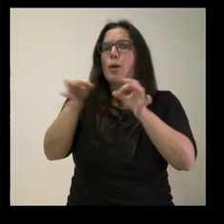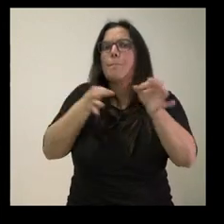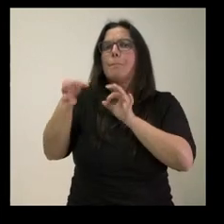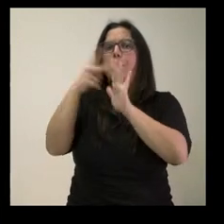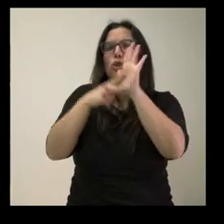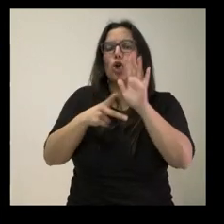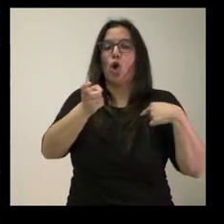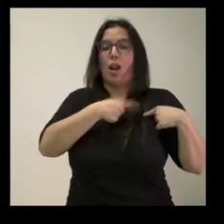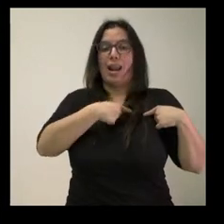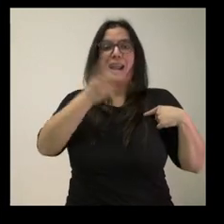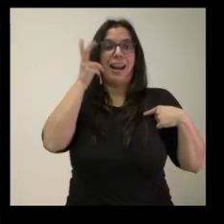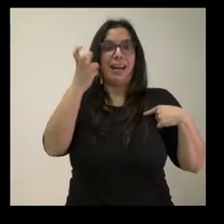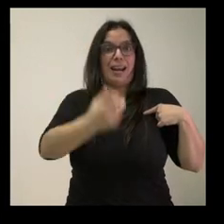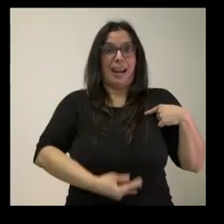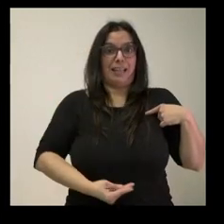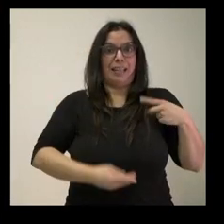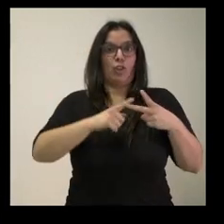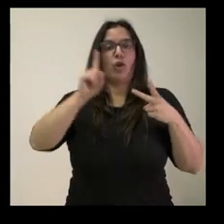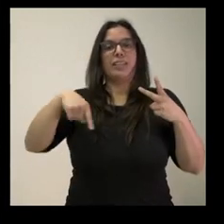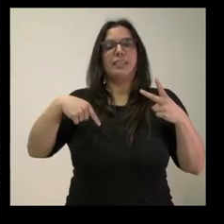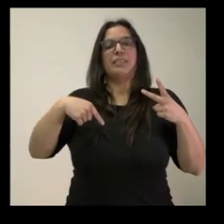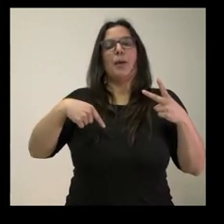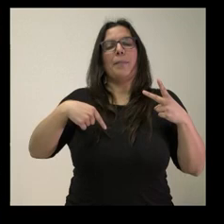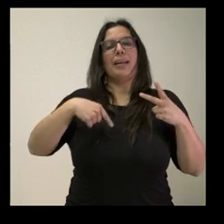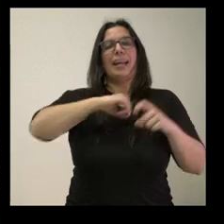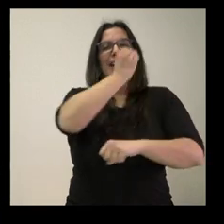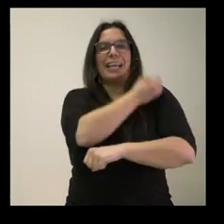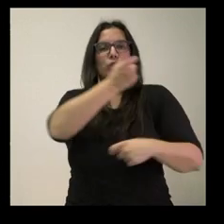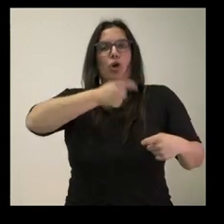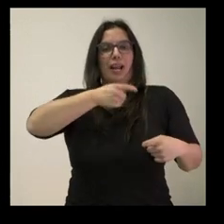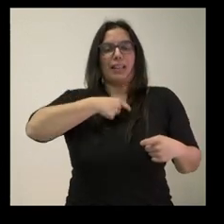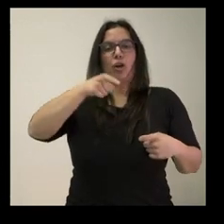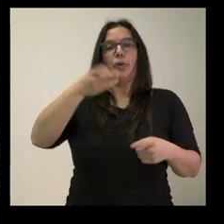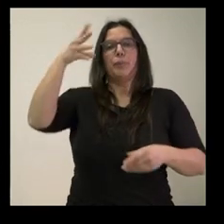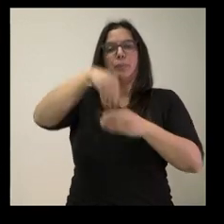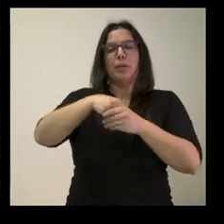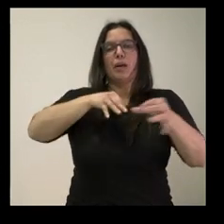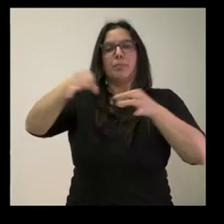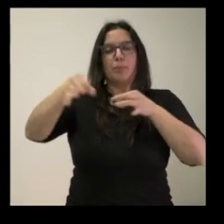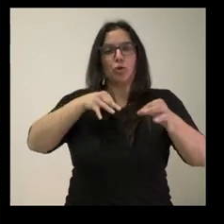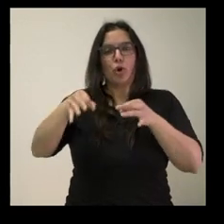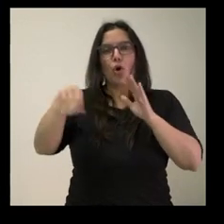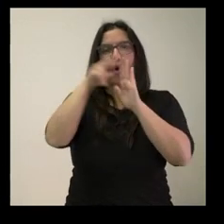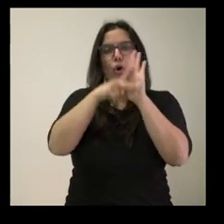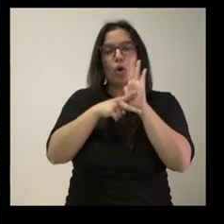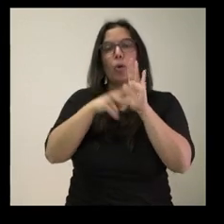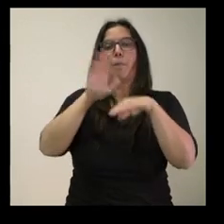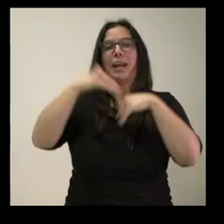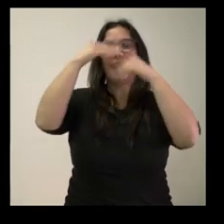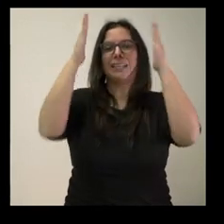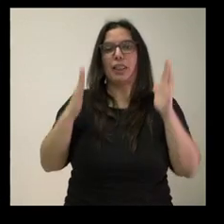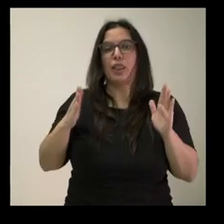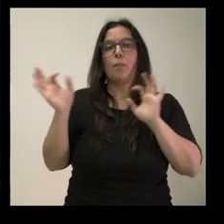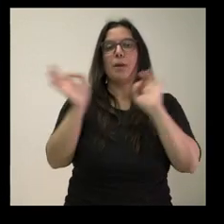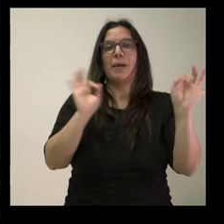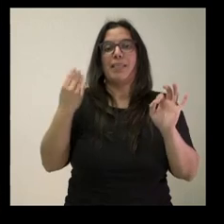latido fetal y registro cardíaco, una medida que se centrará en la elaboración e implantación de un protocolo de latido fetal dentro de la atención programada en el